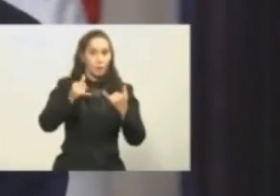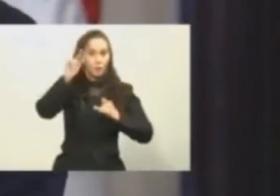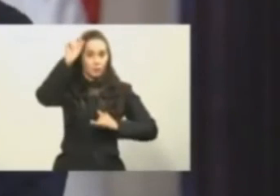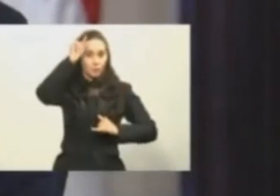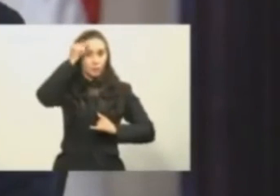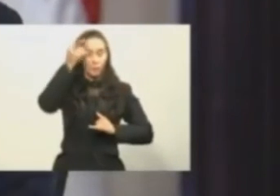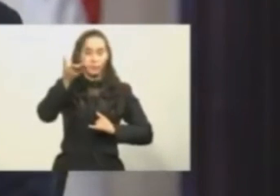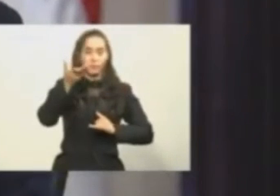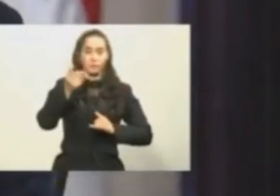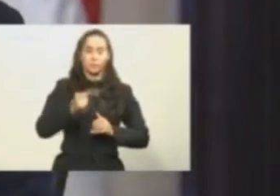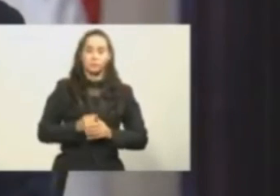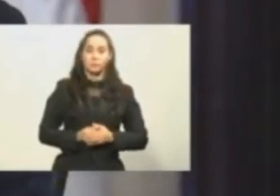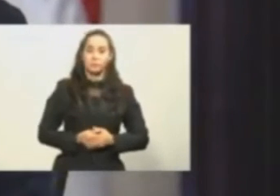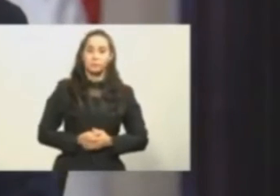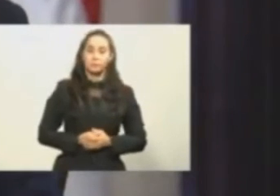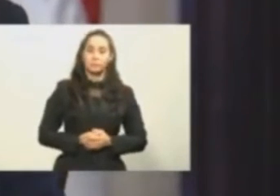gobierno.